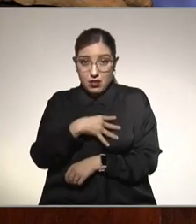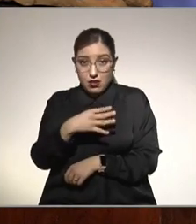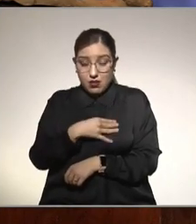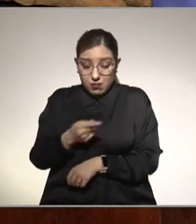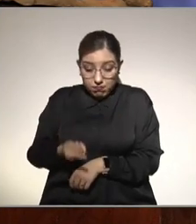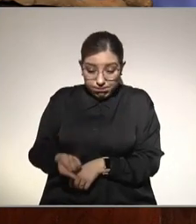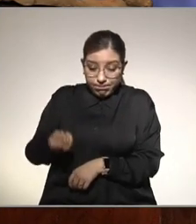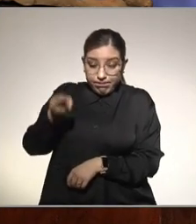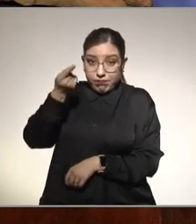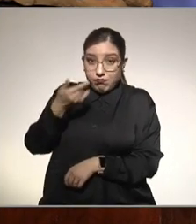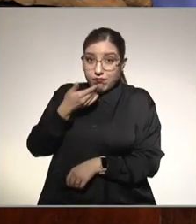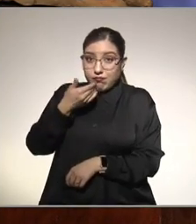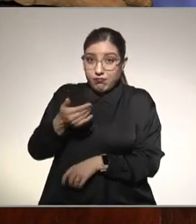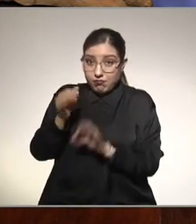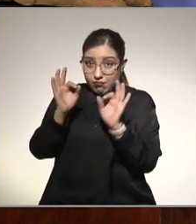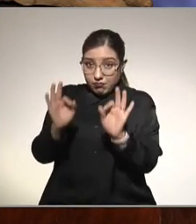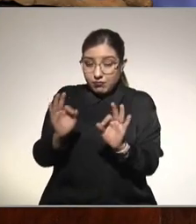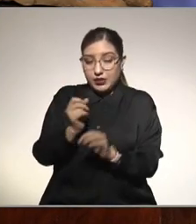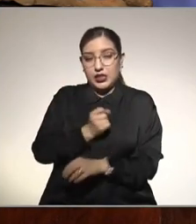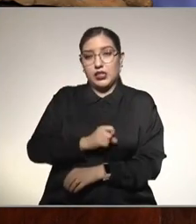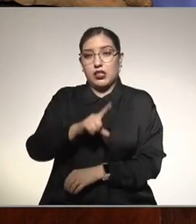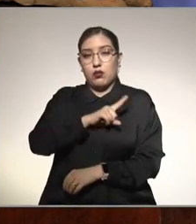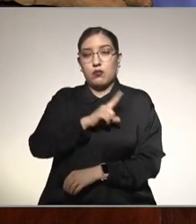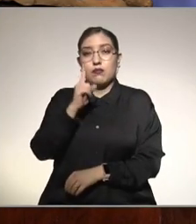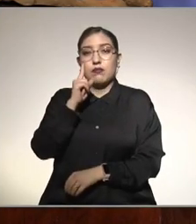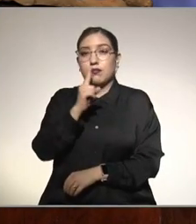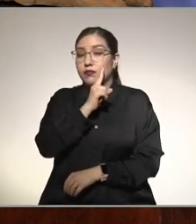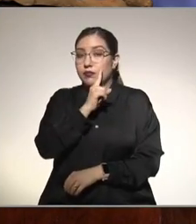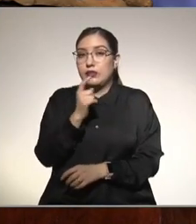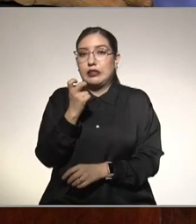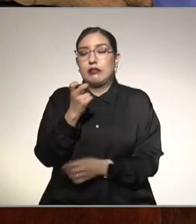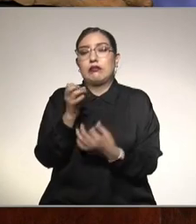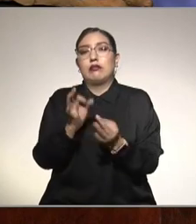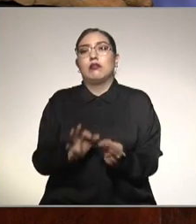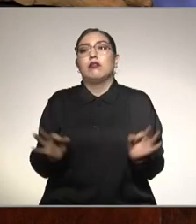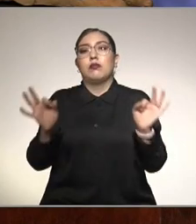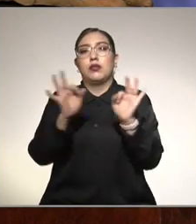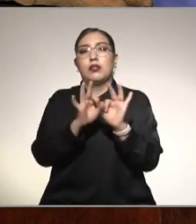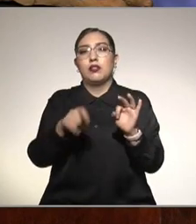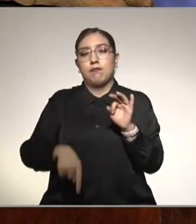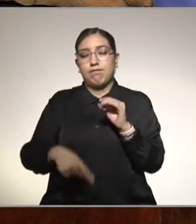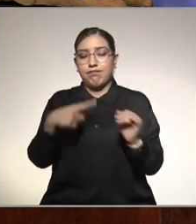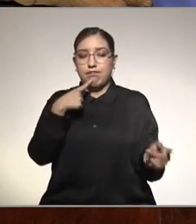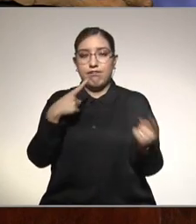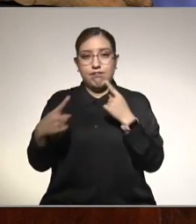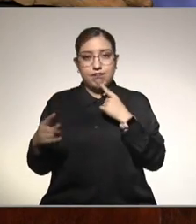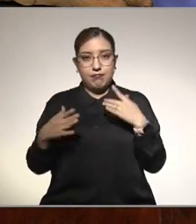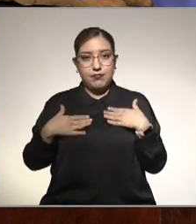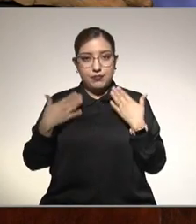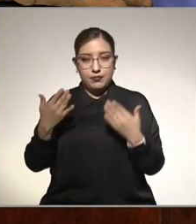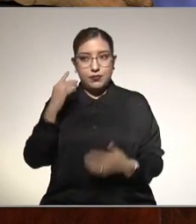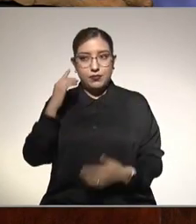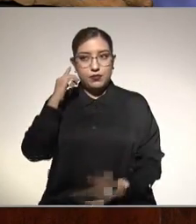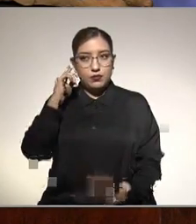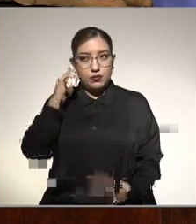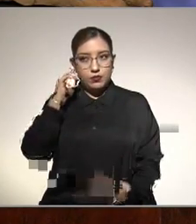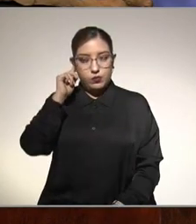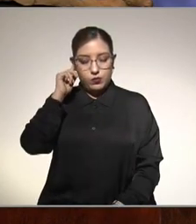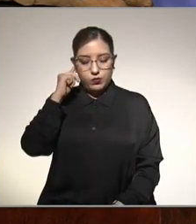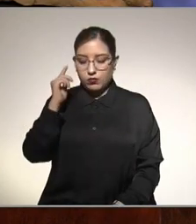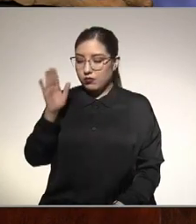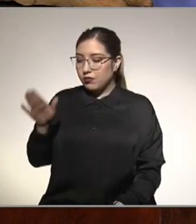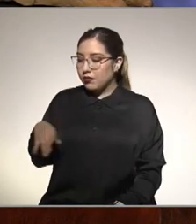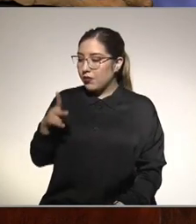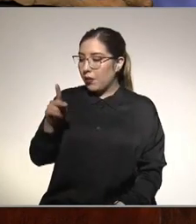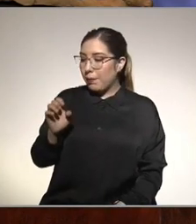óptima y la salud visual pues es algo que no podemos dejar pasar por alto aquí en Diálogos en Confianza y Pepe voy a traerte el